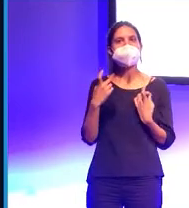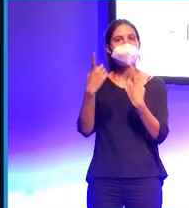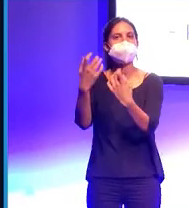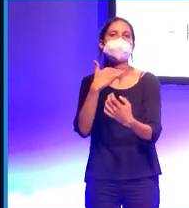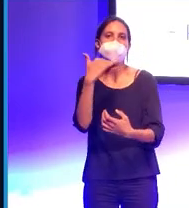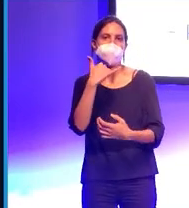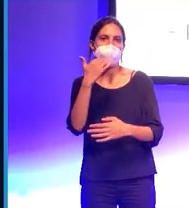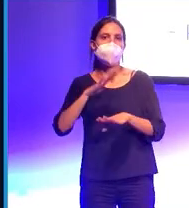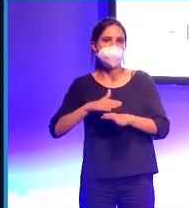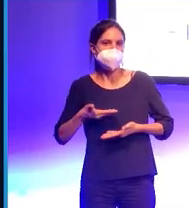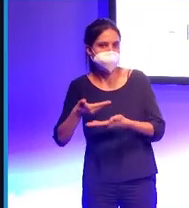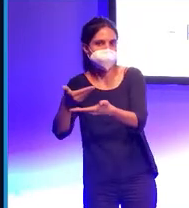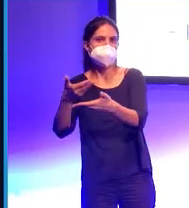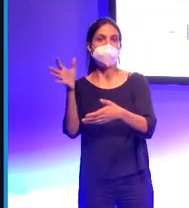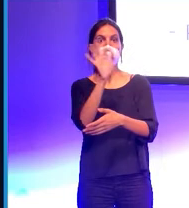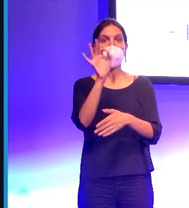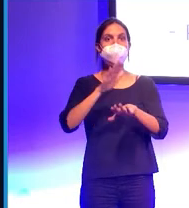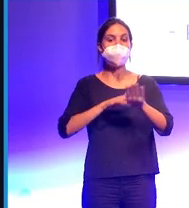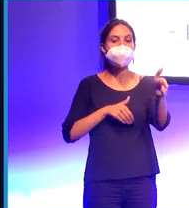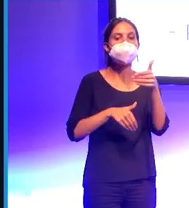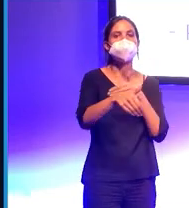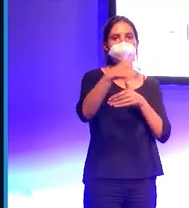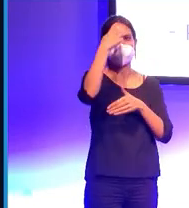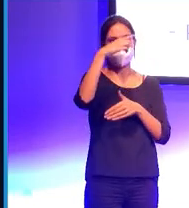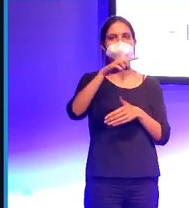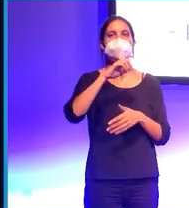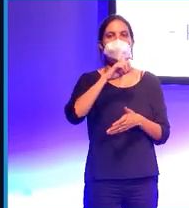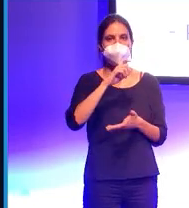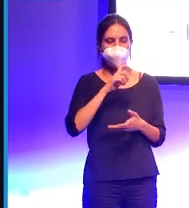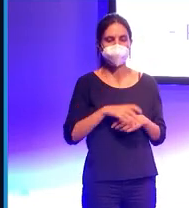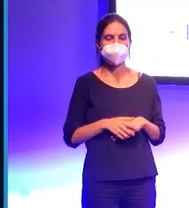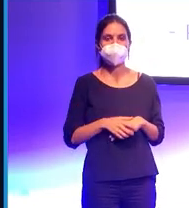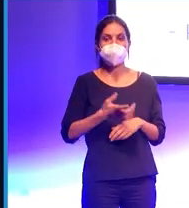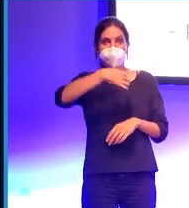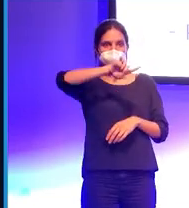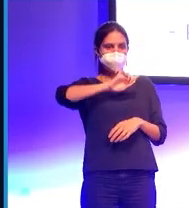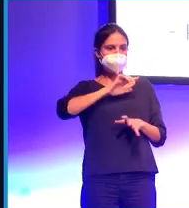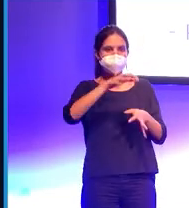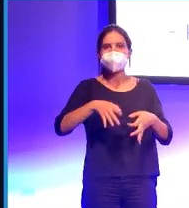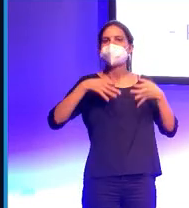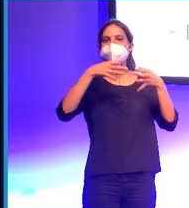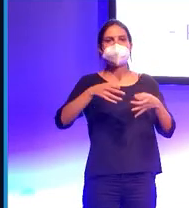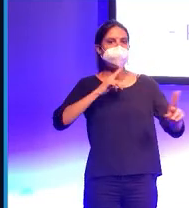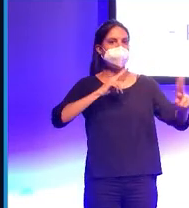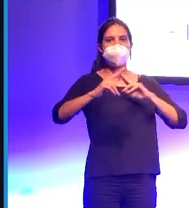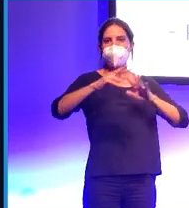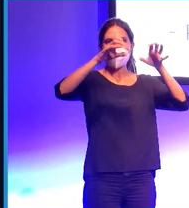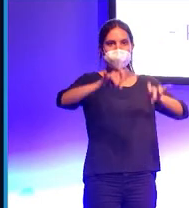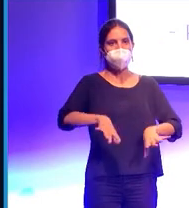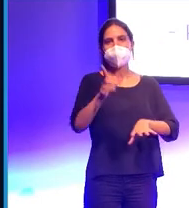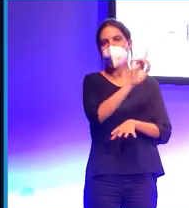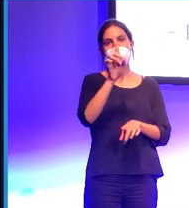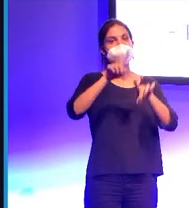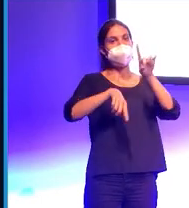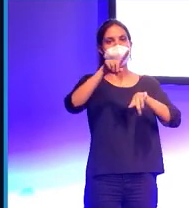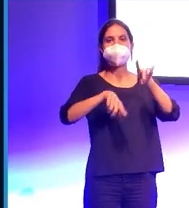actuar. O para predecir reacciones. Ante la misma situación nosotros no siempre reaccionamos de la misma forma porque depende de cómo nos